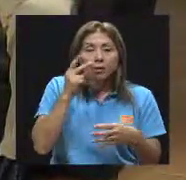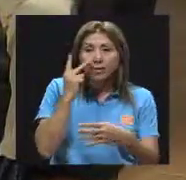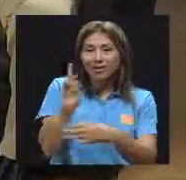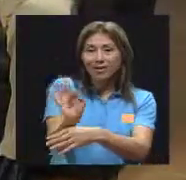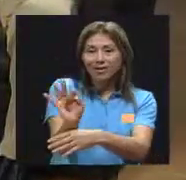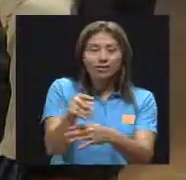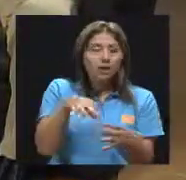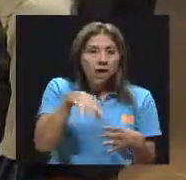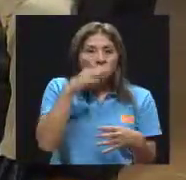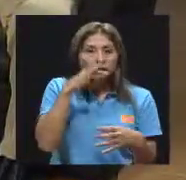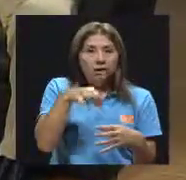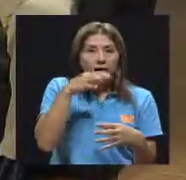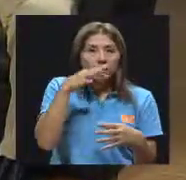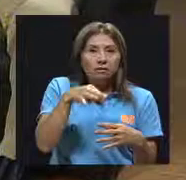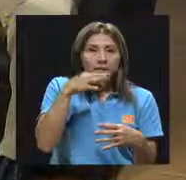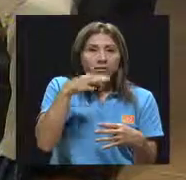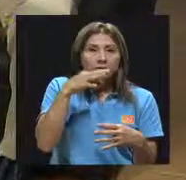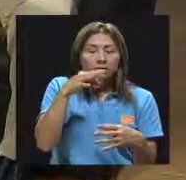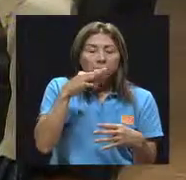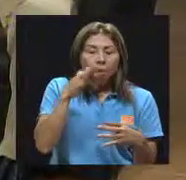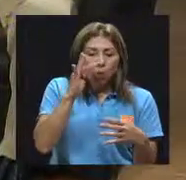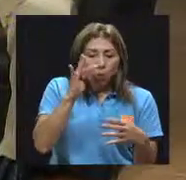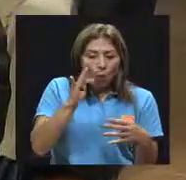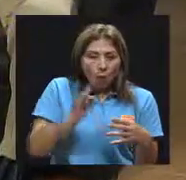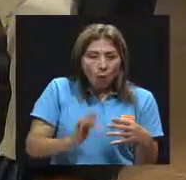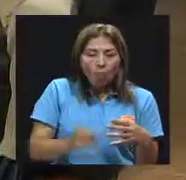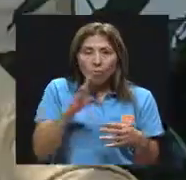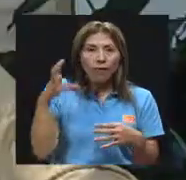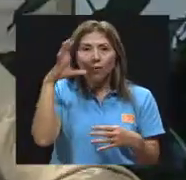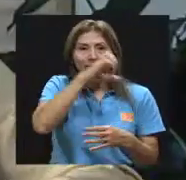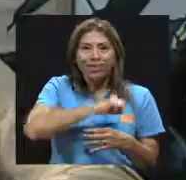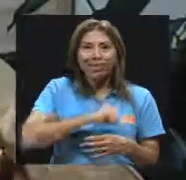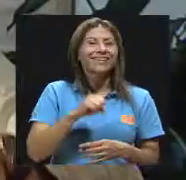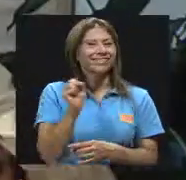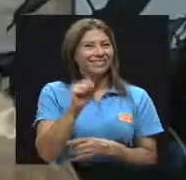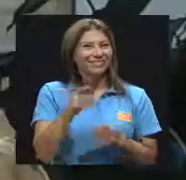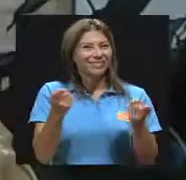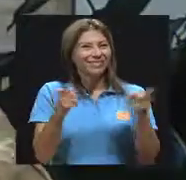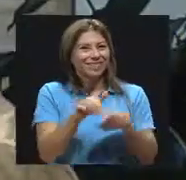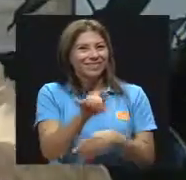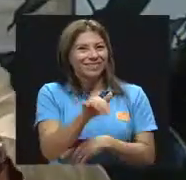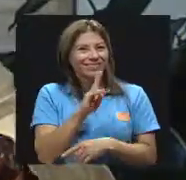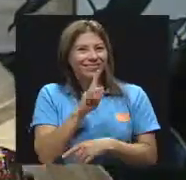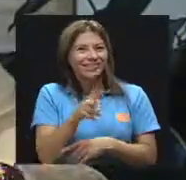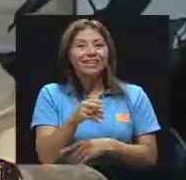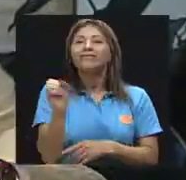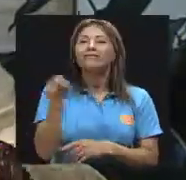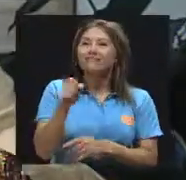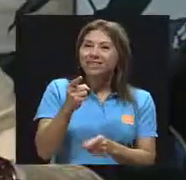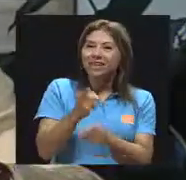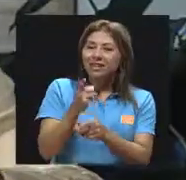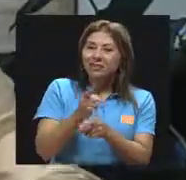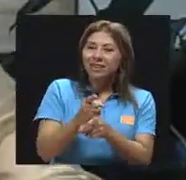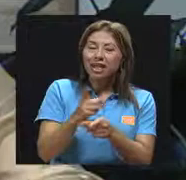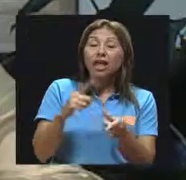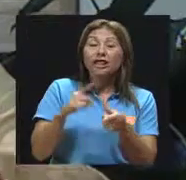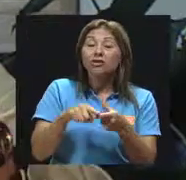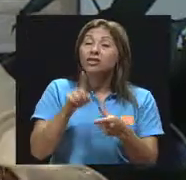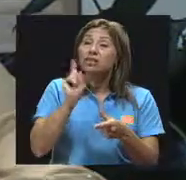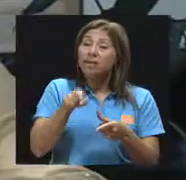adultos viendo una película o algo y de momento ya el paquete se terminó. Exactamente. Entonces, sí hay que tratar de ponerle al niño alimentos